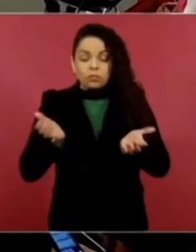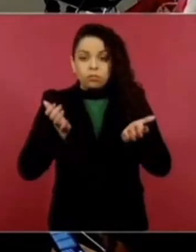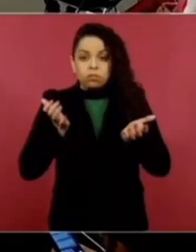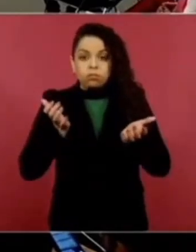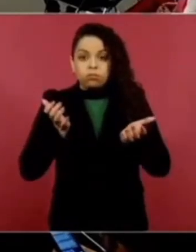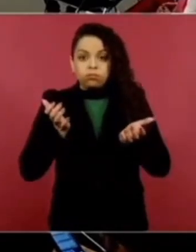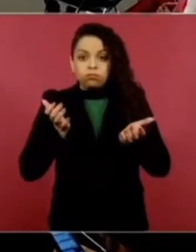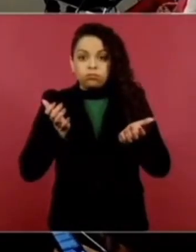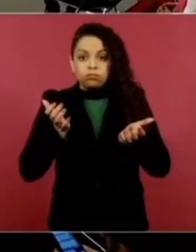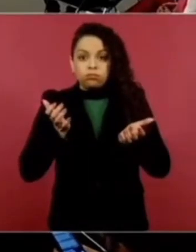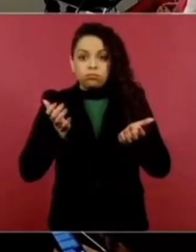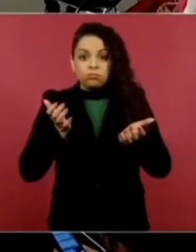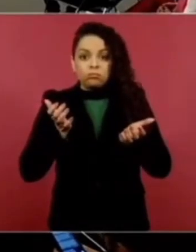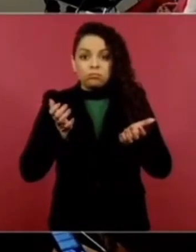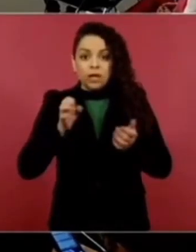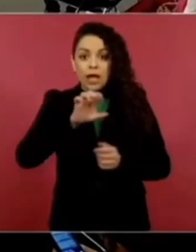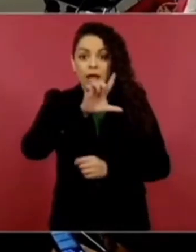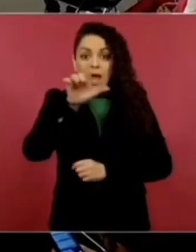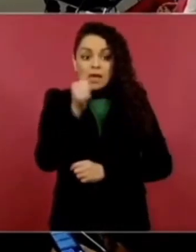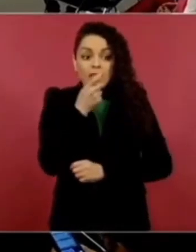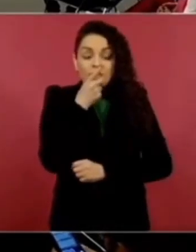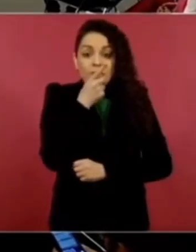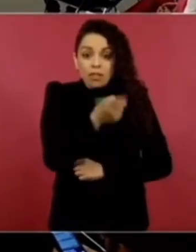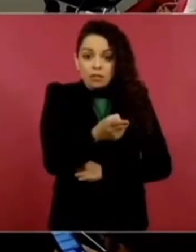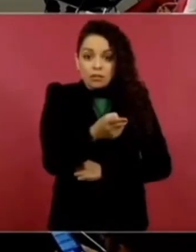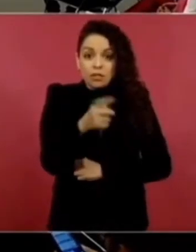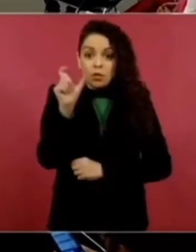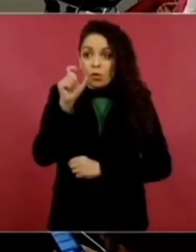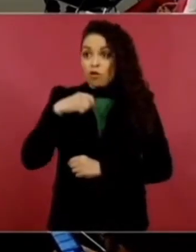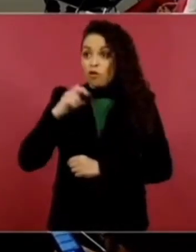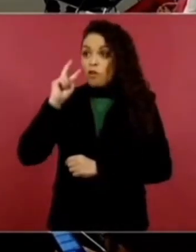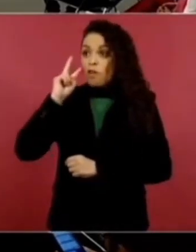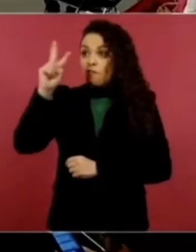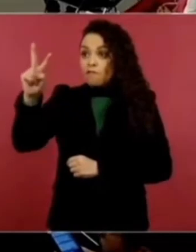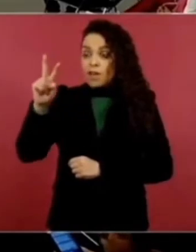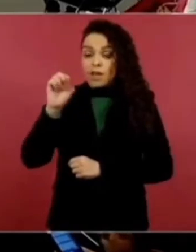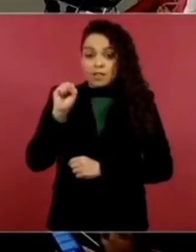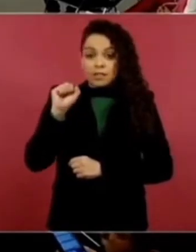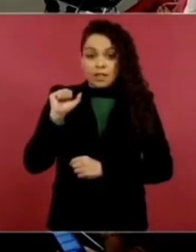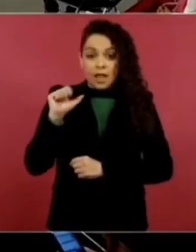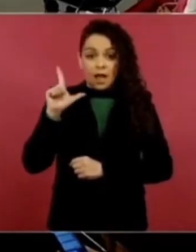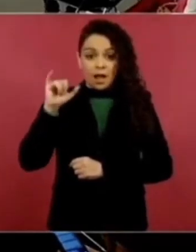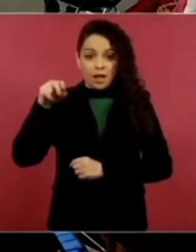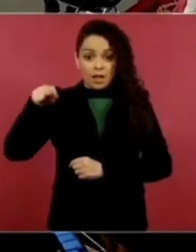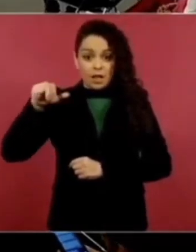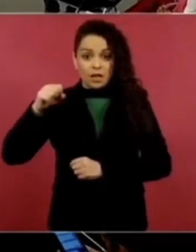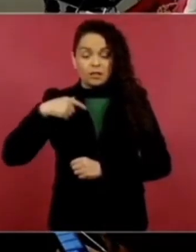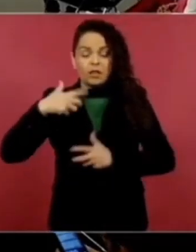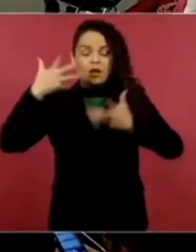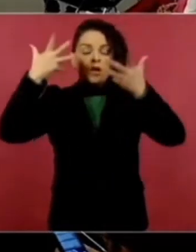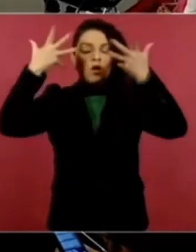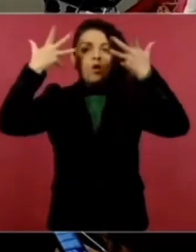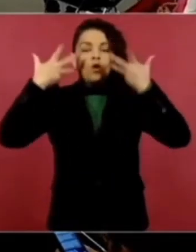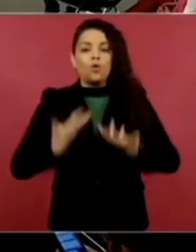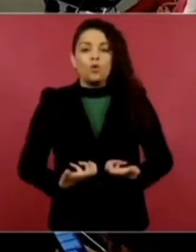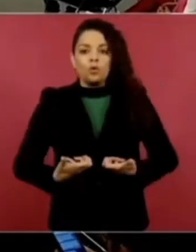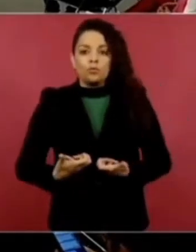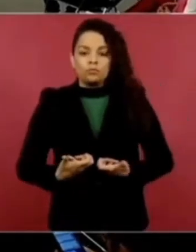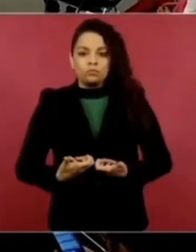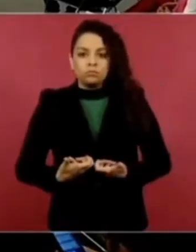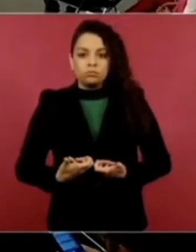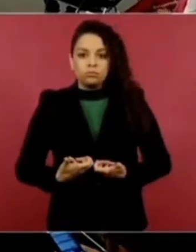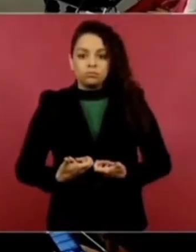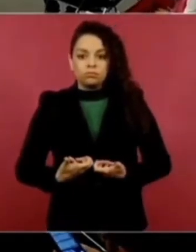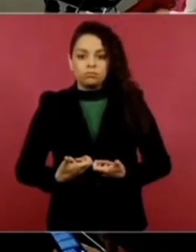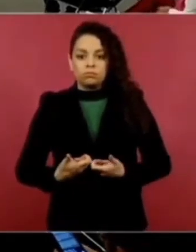Héctor Aguilar Camín, más que nada, se aterraba de ver al que era vocero de